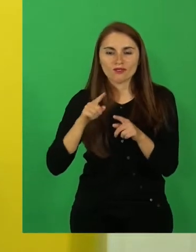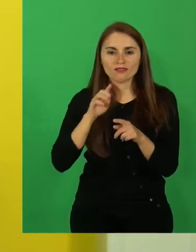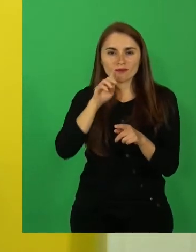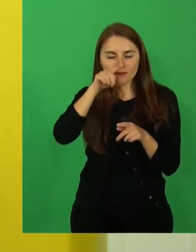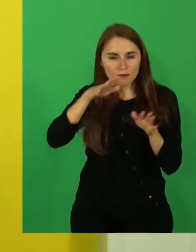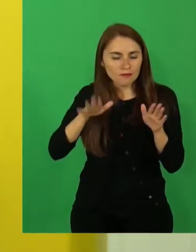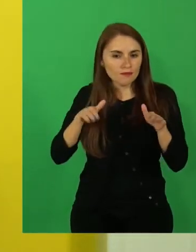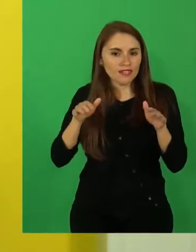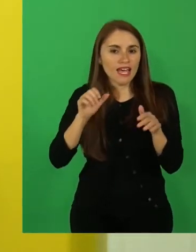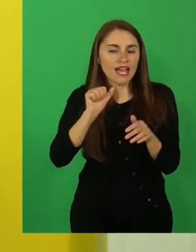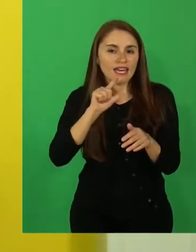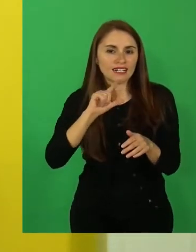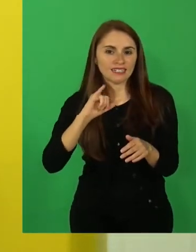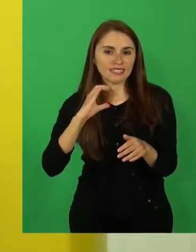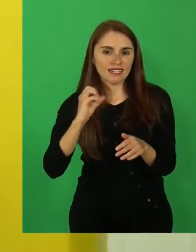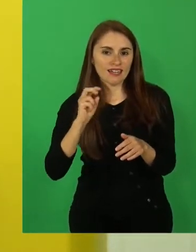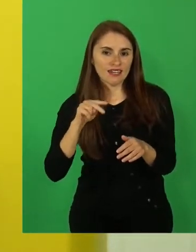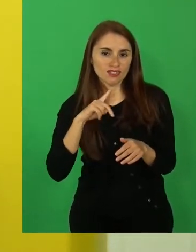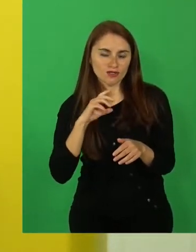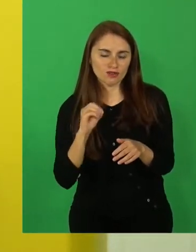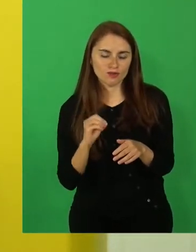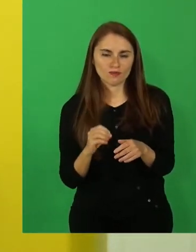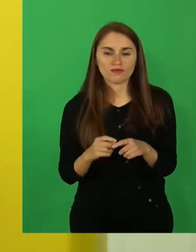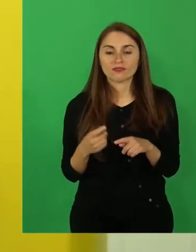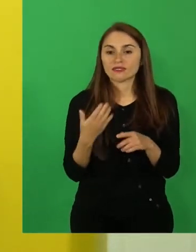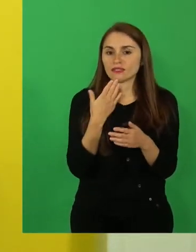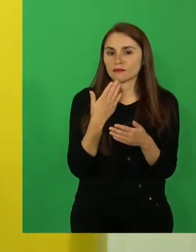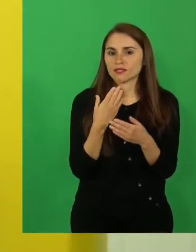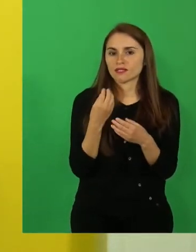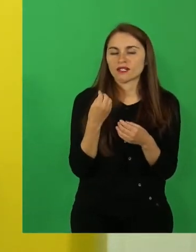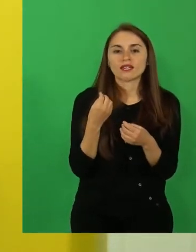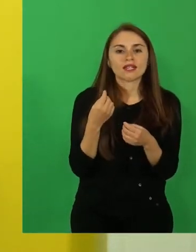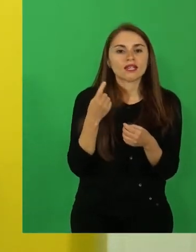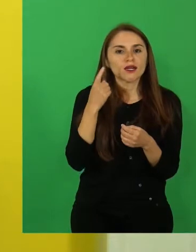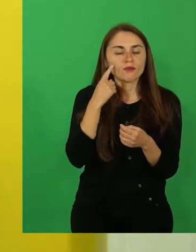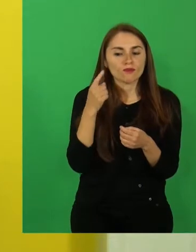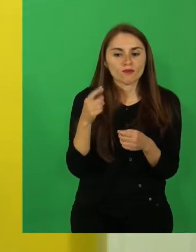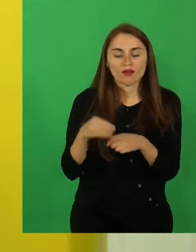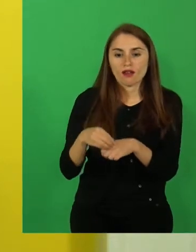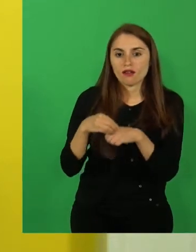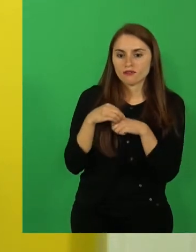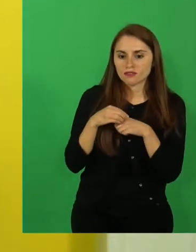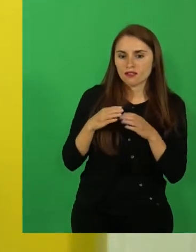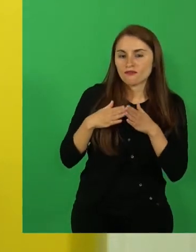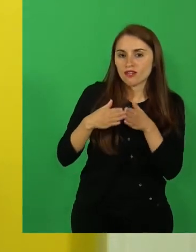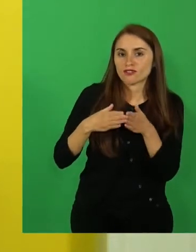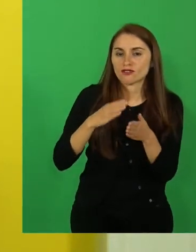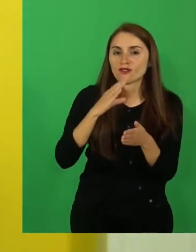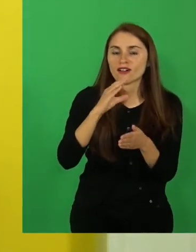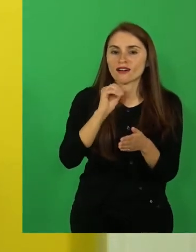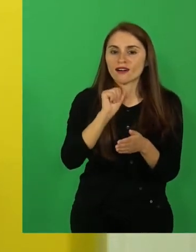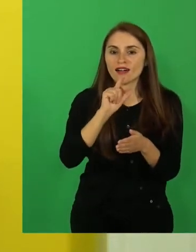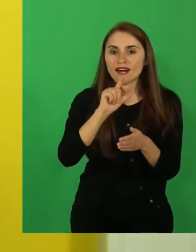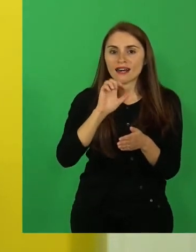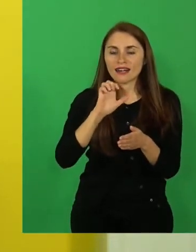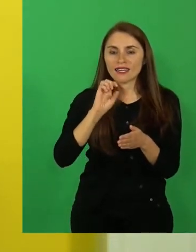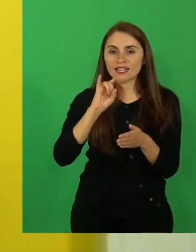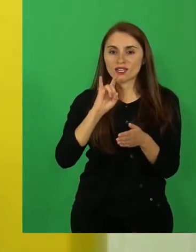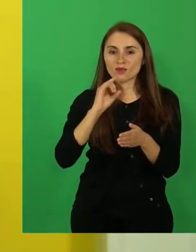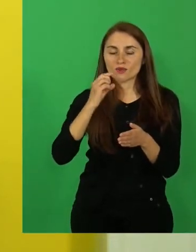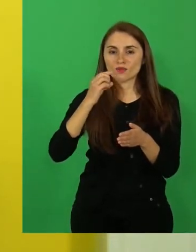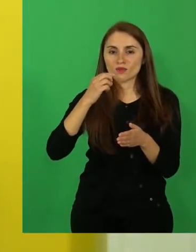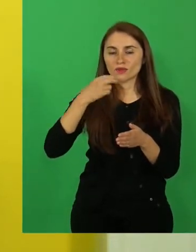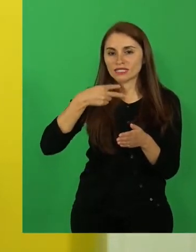Hemos escuchado cuántas veces la leyenda, ¿cierto? O hablar del Caleuche. Ese barco fantasma.